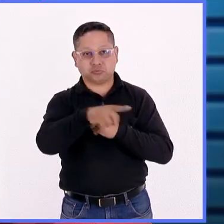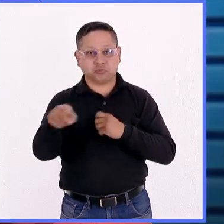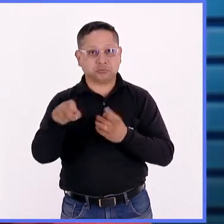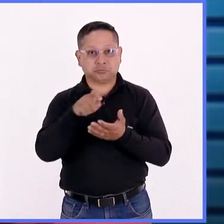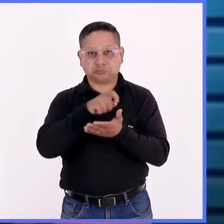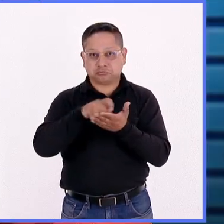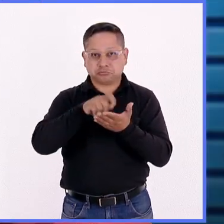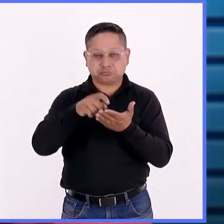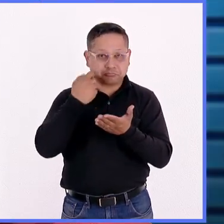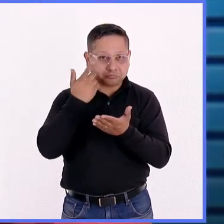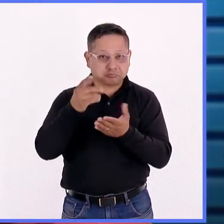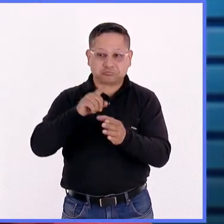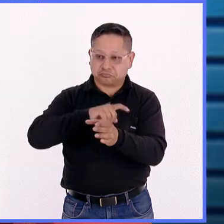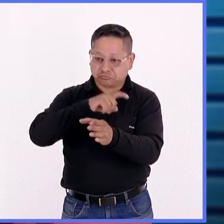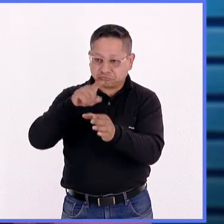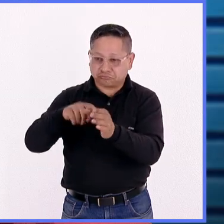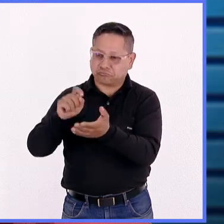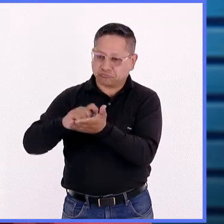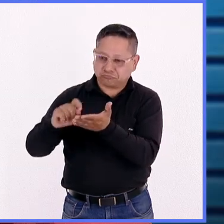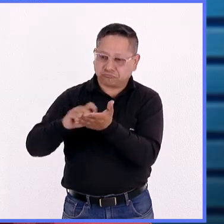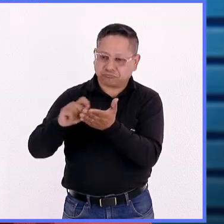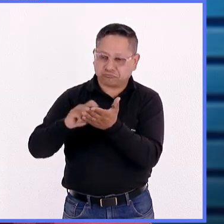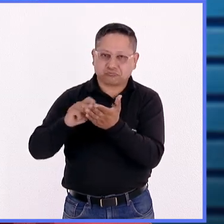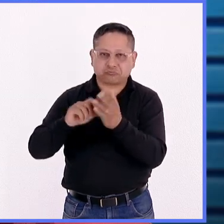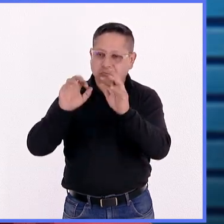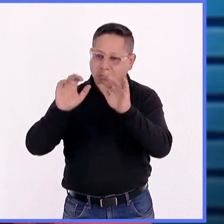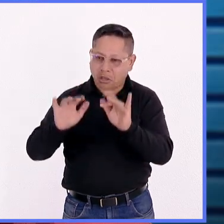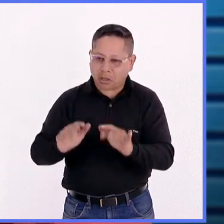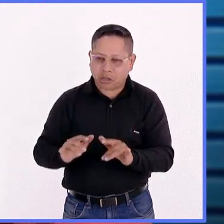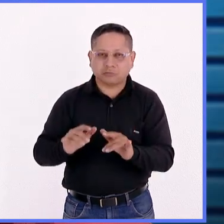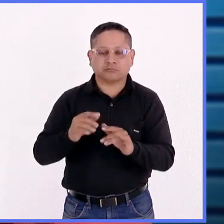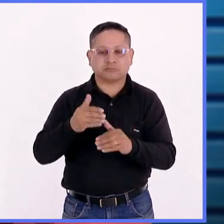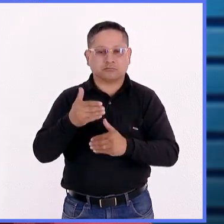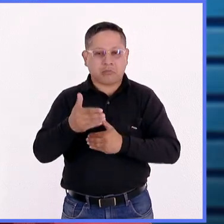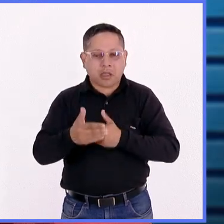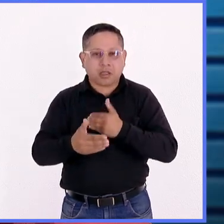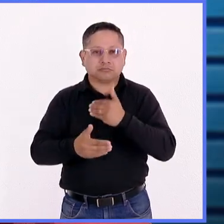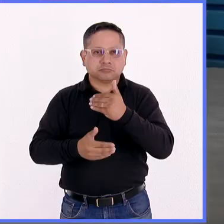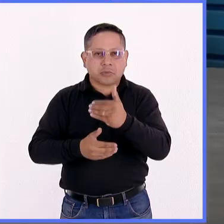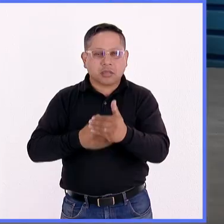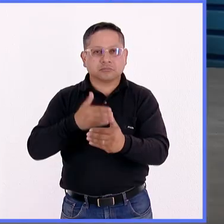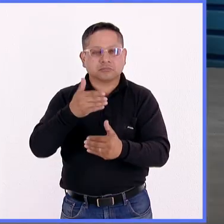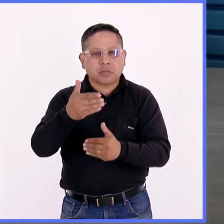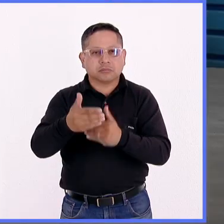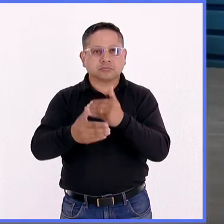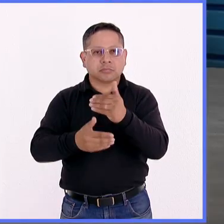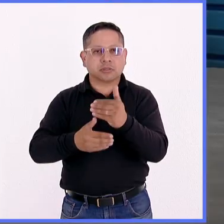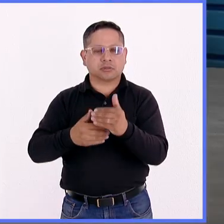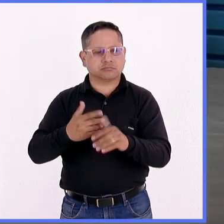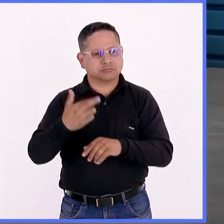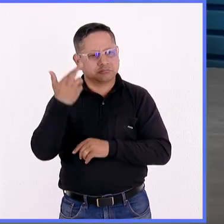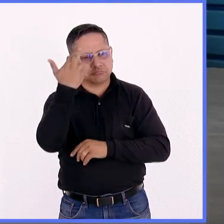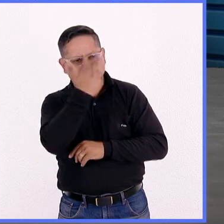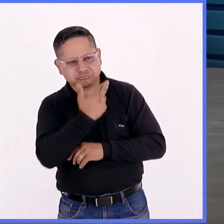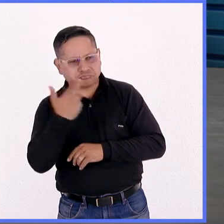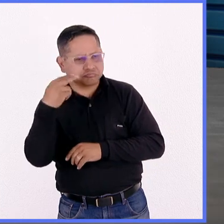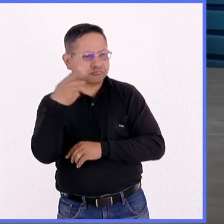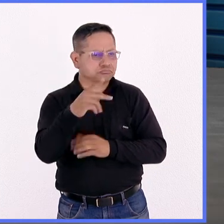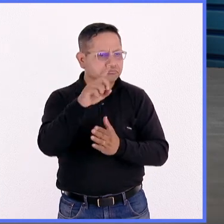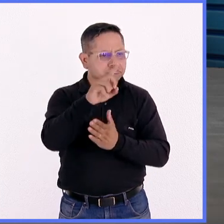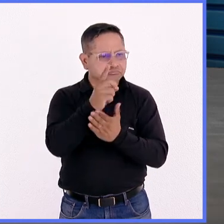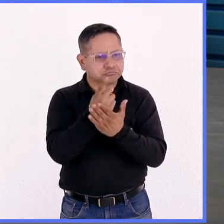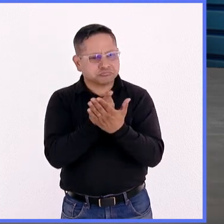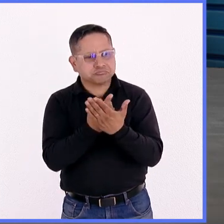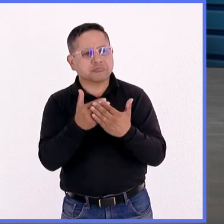de estas características y a partir de esto se dan distintas etapas de desarrollo que tienen que ver con revisión de diseños conceptuales,